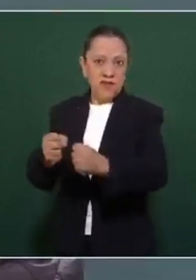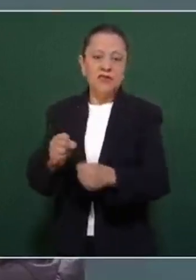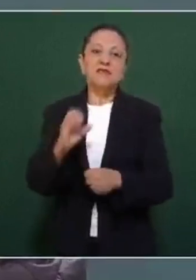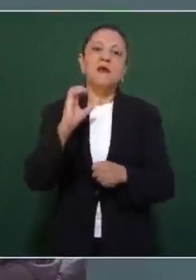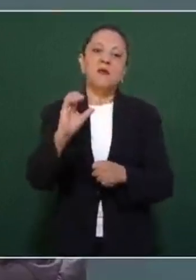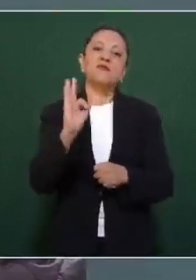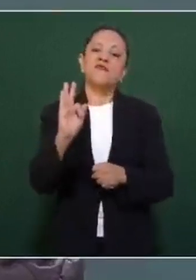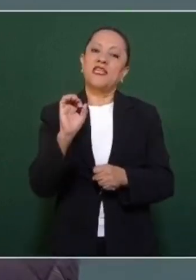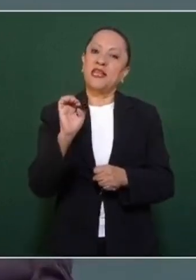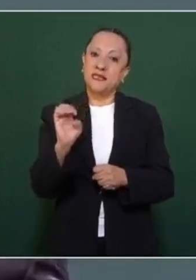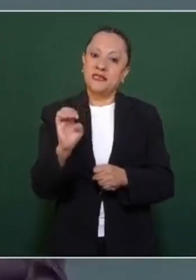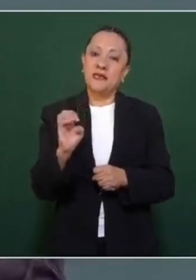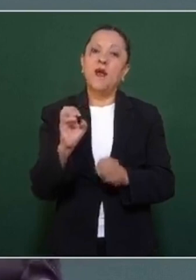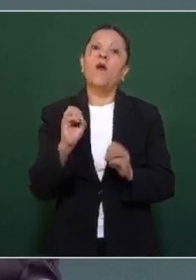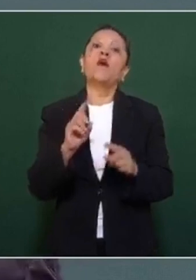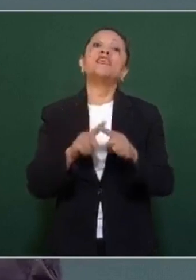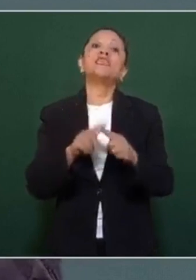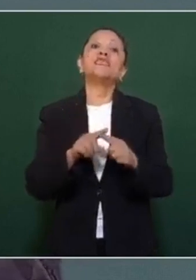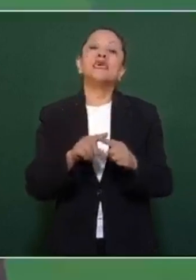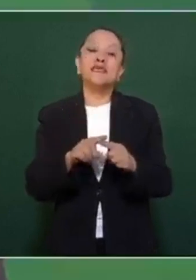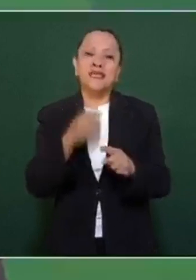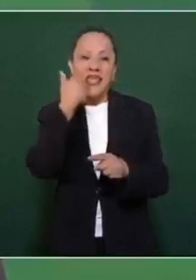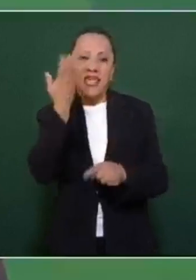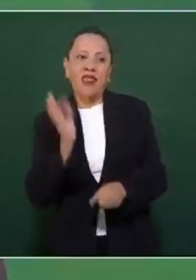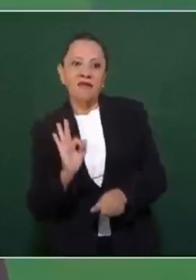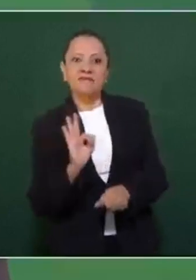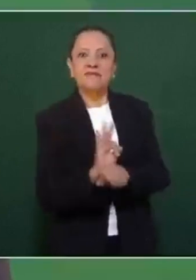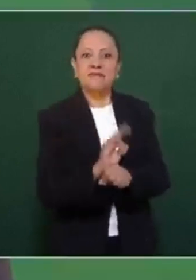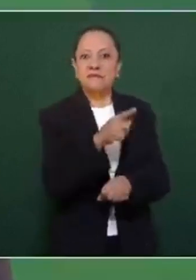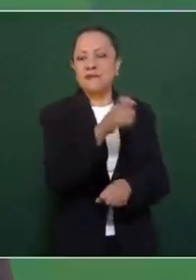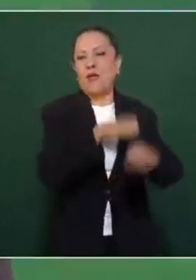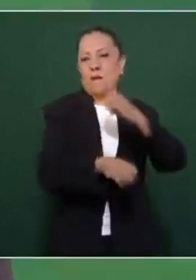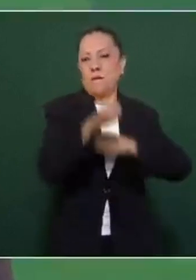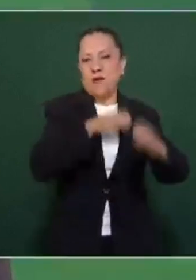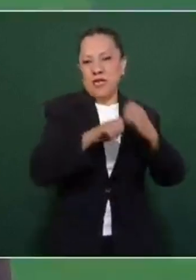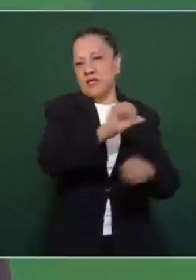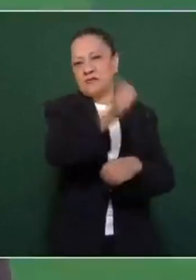Federal de Electricidad y quienes están a favor de las empresas extranjeras.